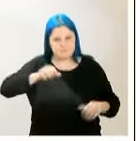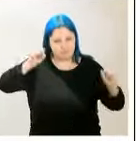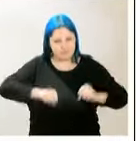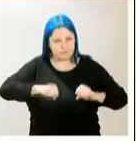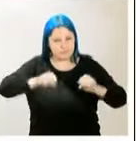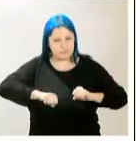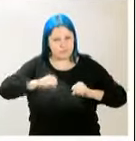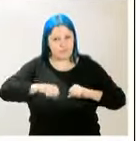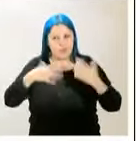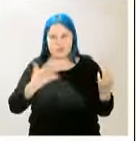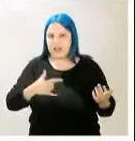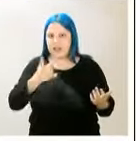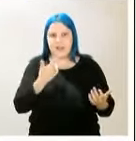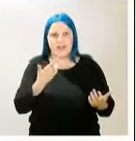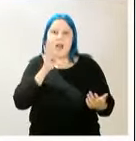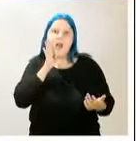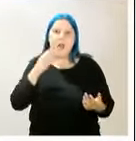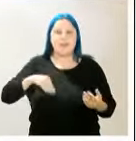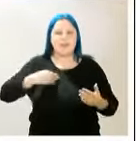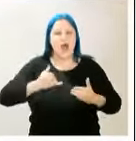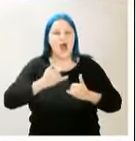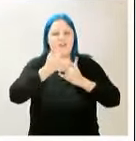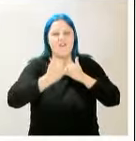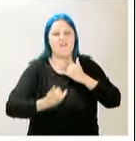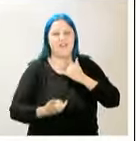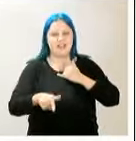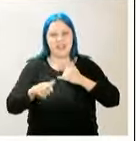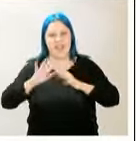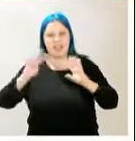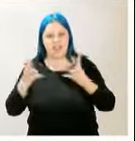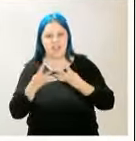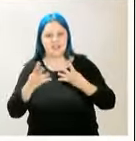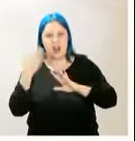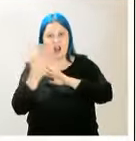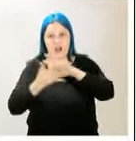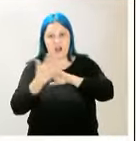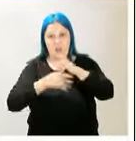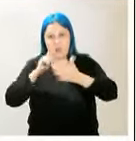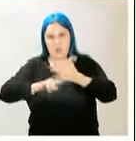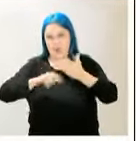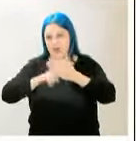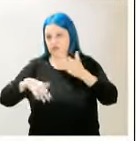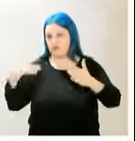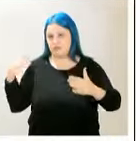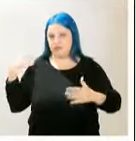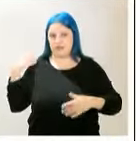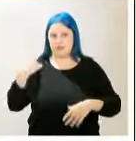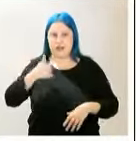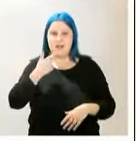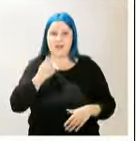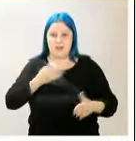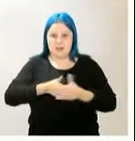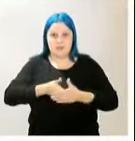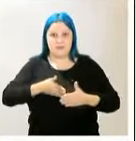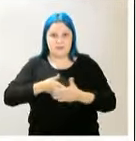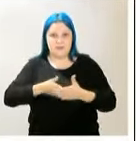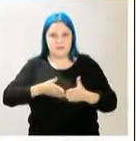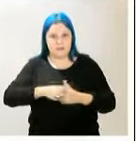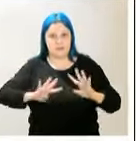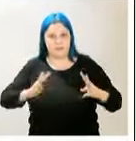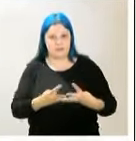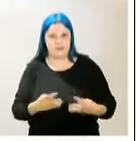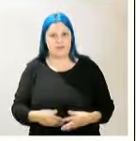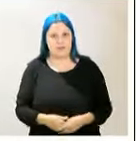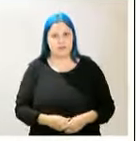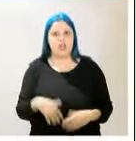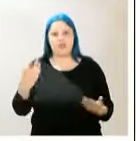digital de la que tanto hemos oído hablar en los últimos meses, en el último año. Y para eso es necesario garantizar que desde